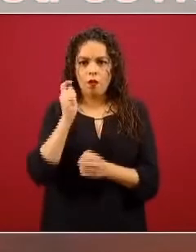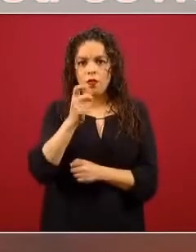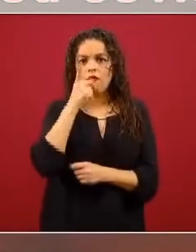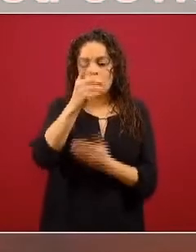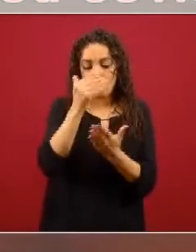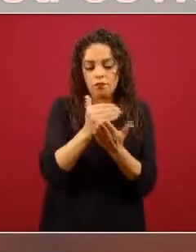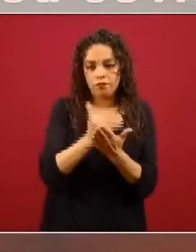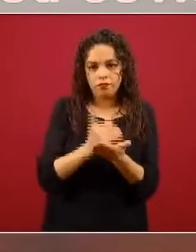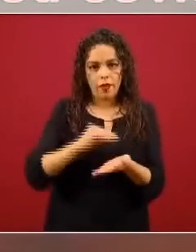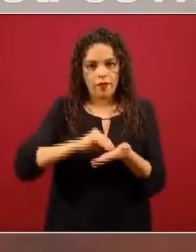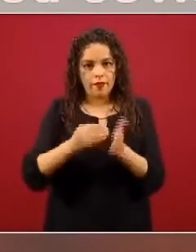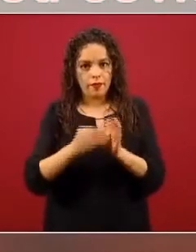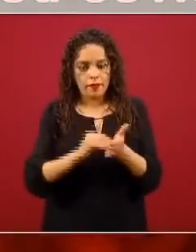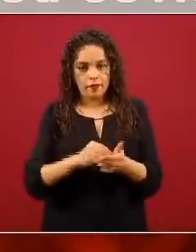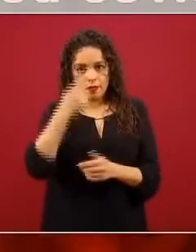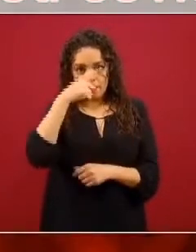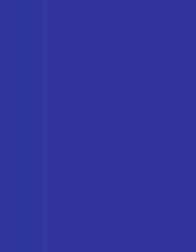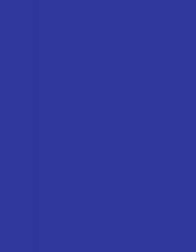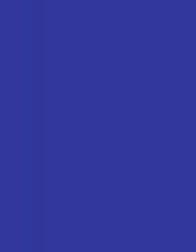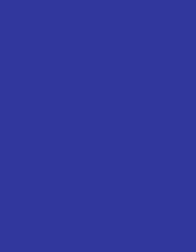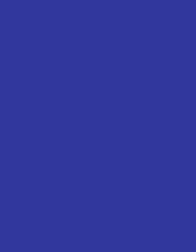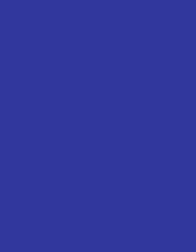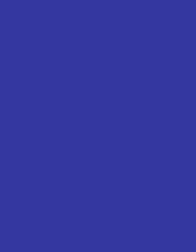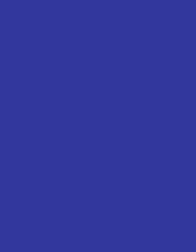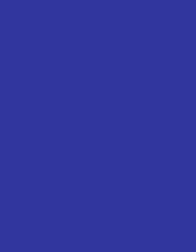transición hacia la nueva normalidad.